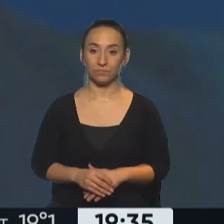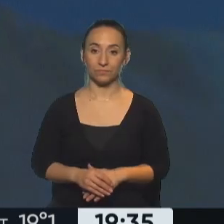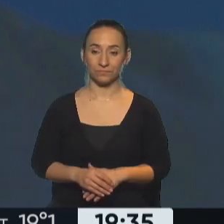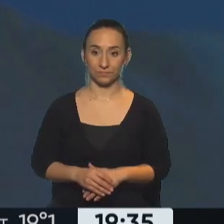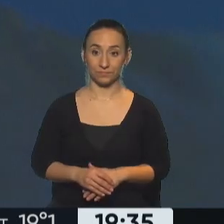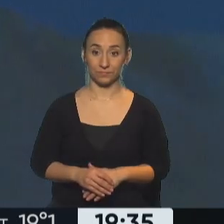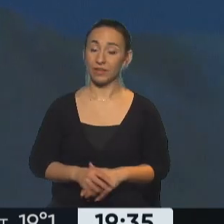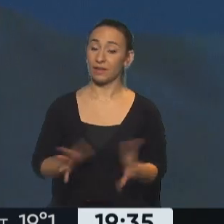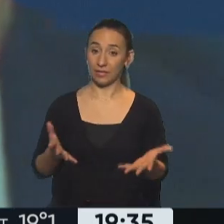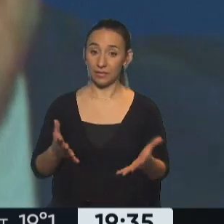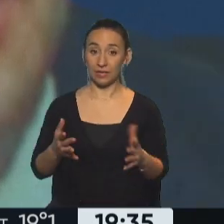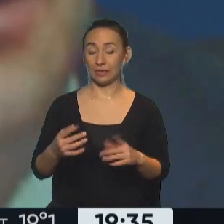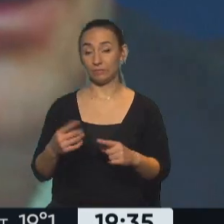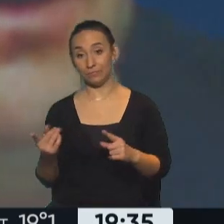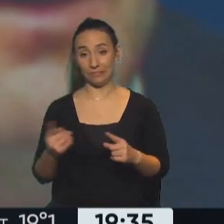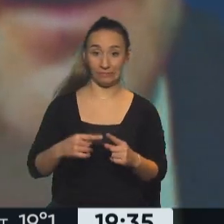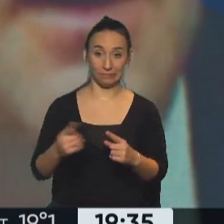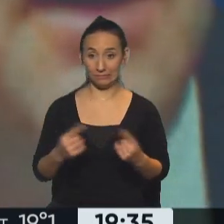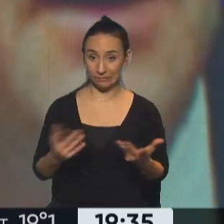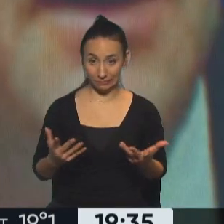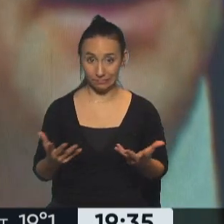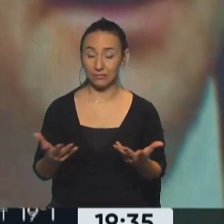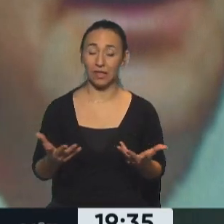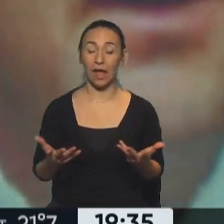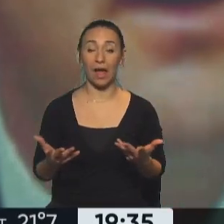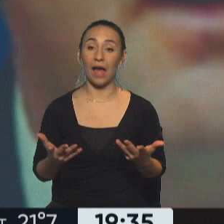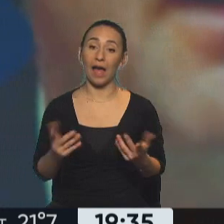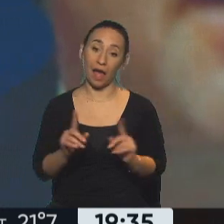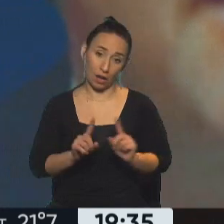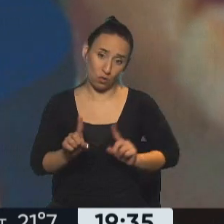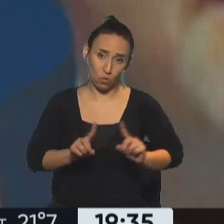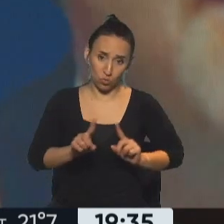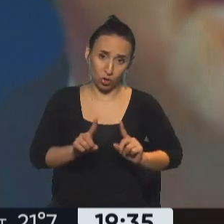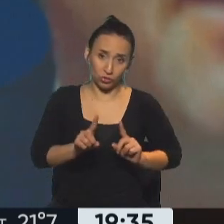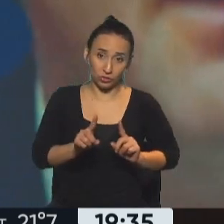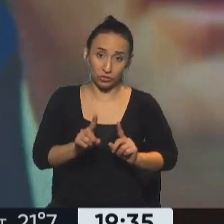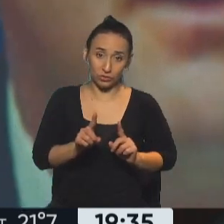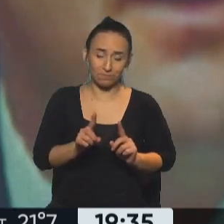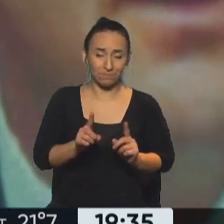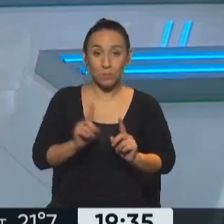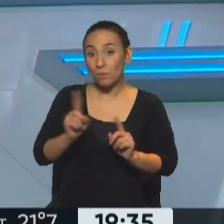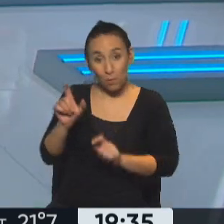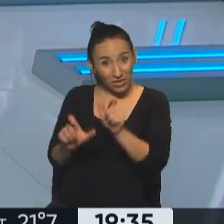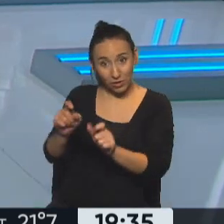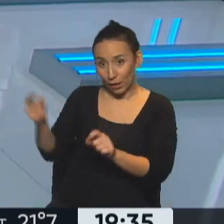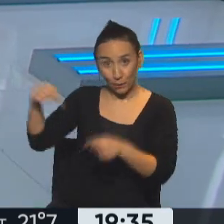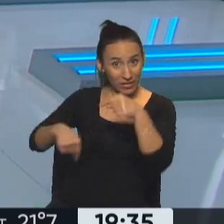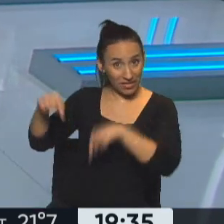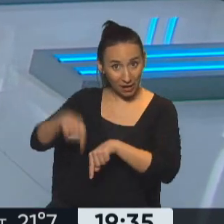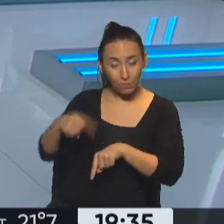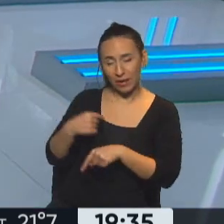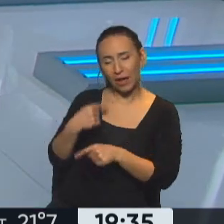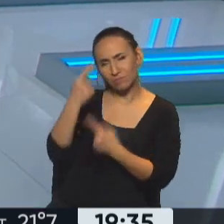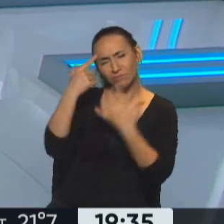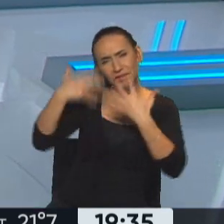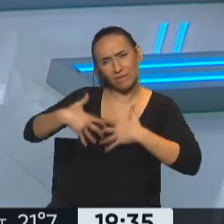En el ida y vuelta, quienes incluso han ayudado hoy a pensar en voz alta este espacio informativo,